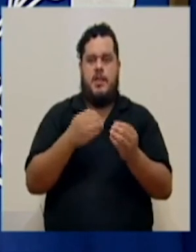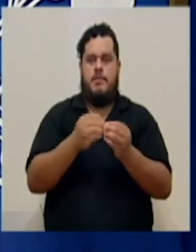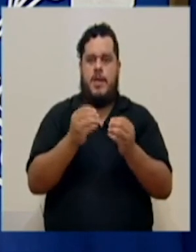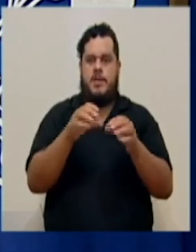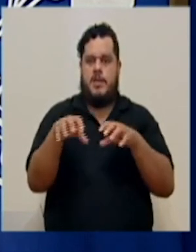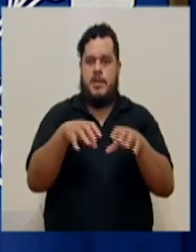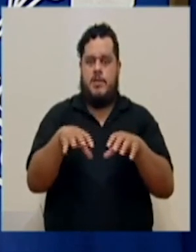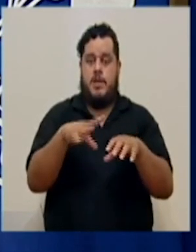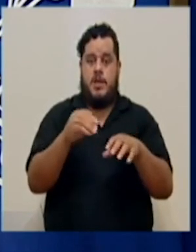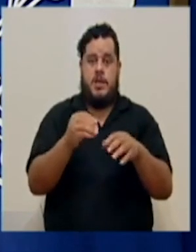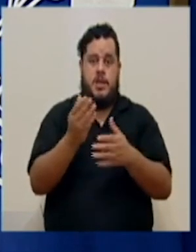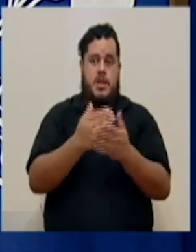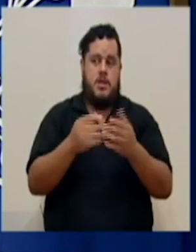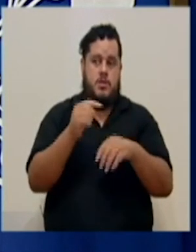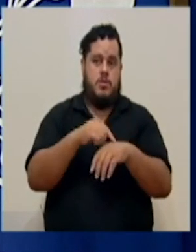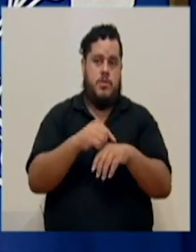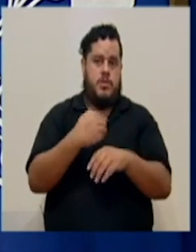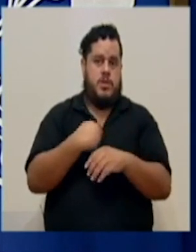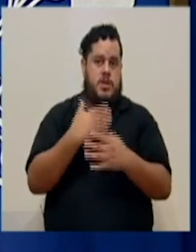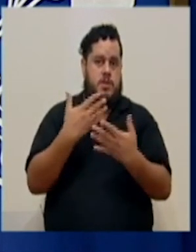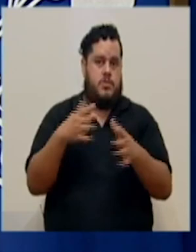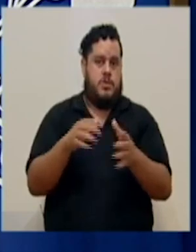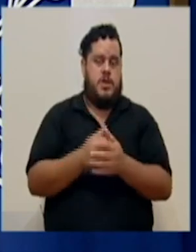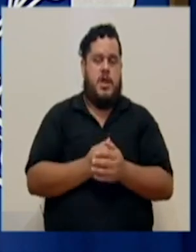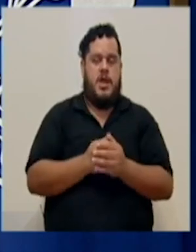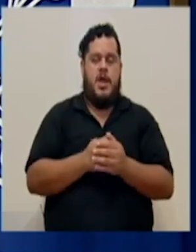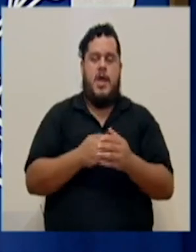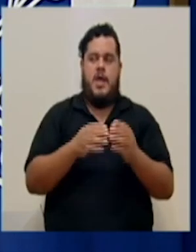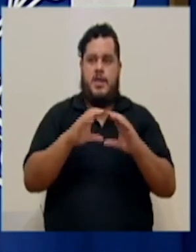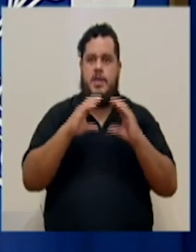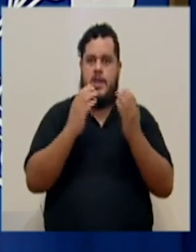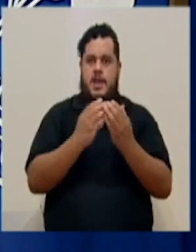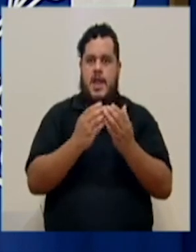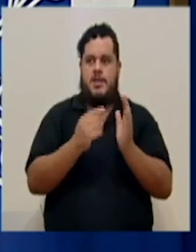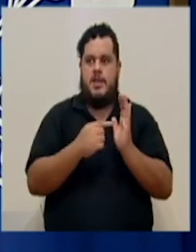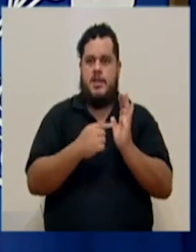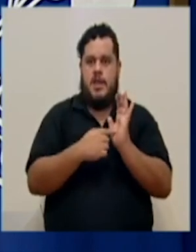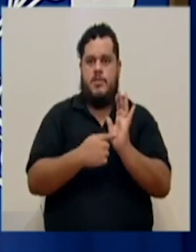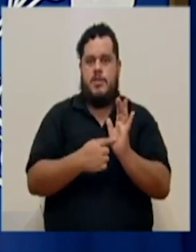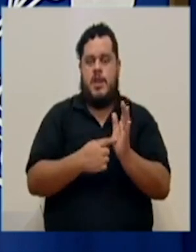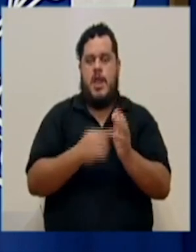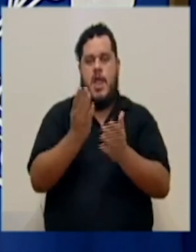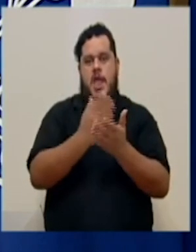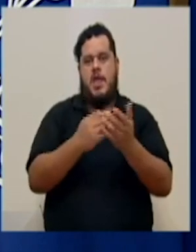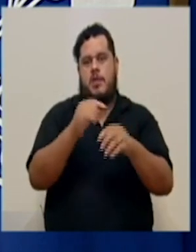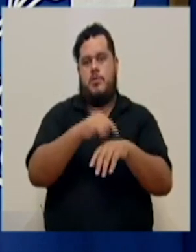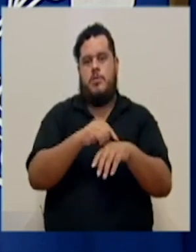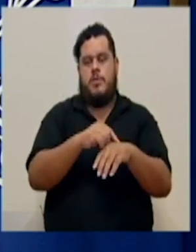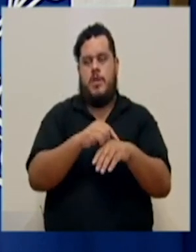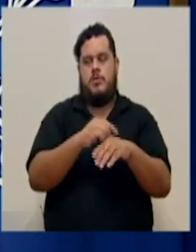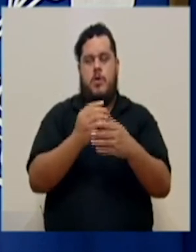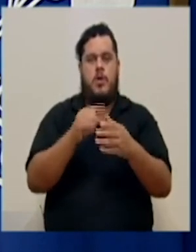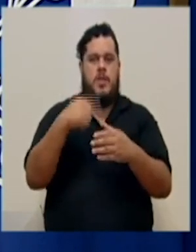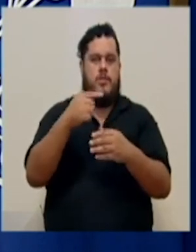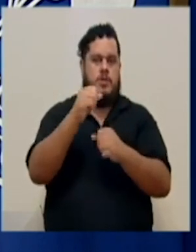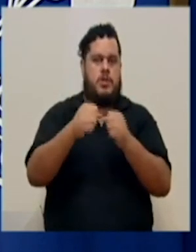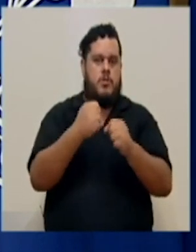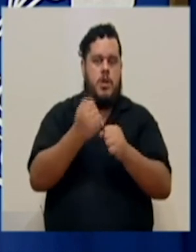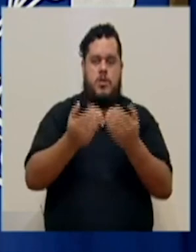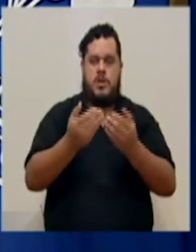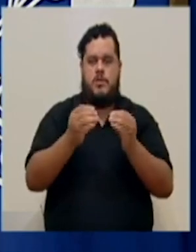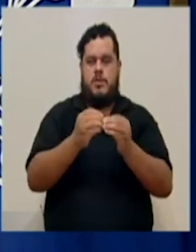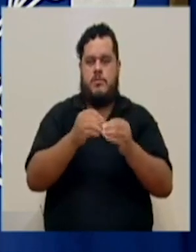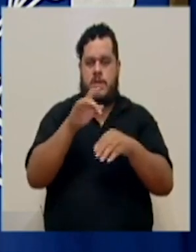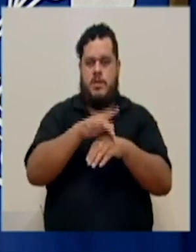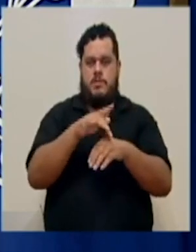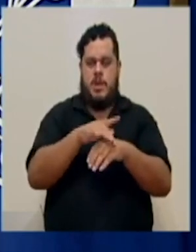y eventualmente en algún momento tendremos ya clases presenciales en algún momento del transcurso del próximo año y posiblemente más